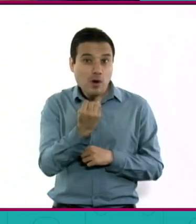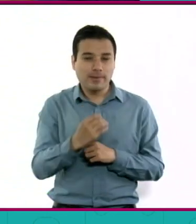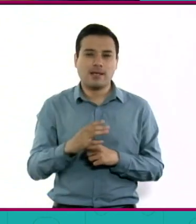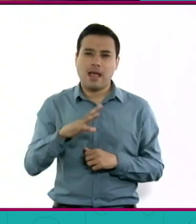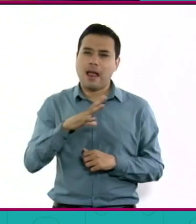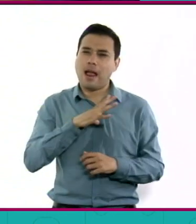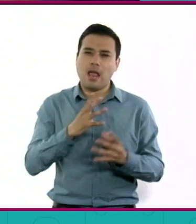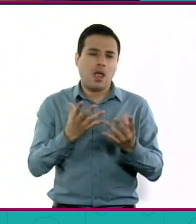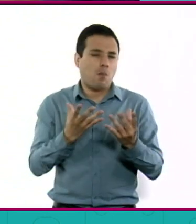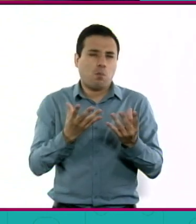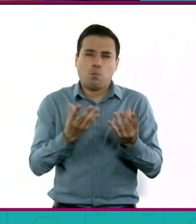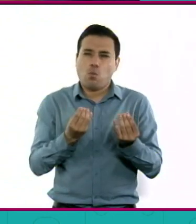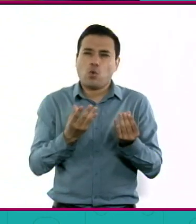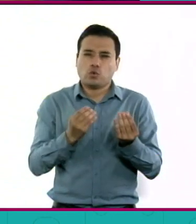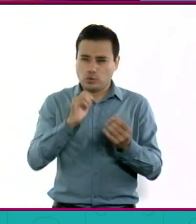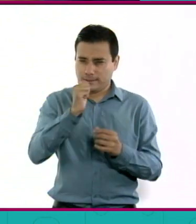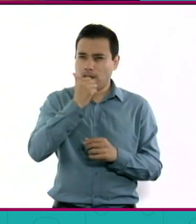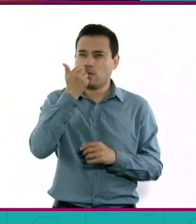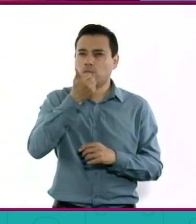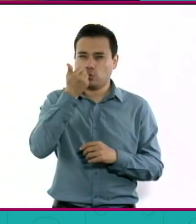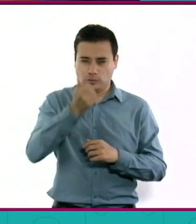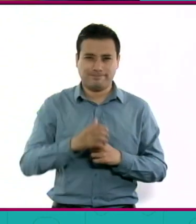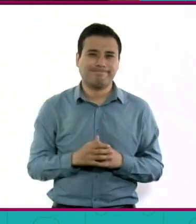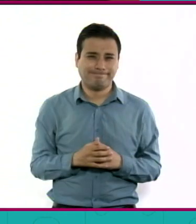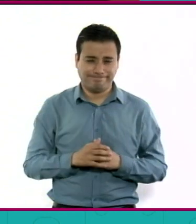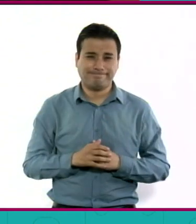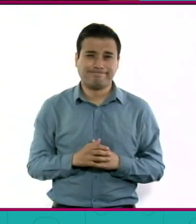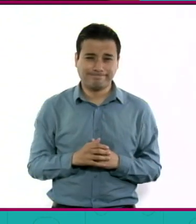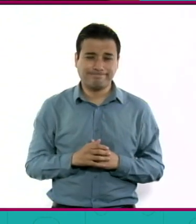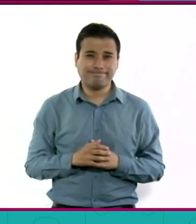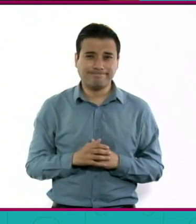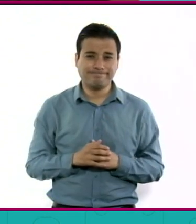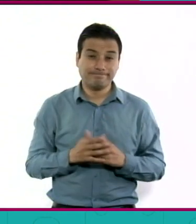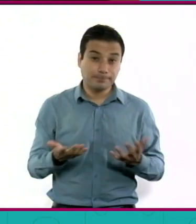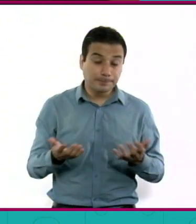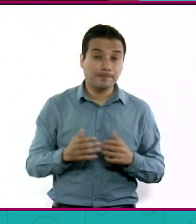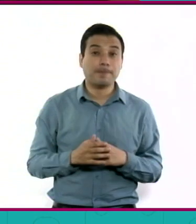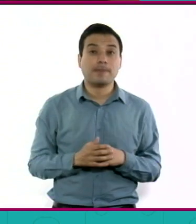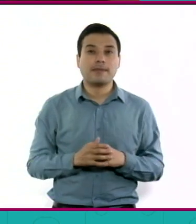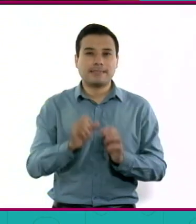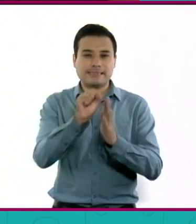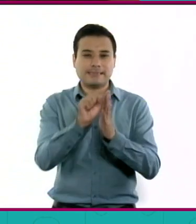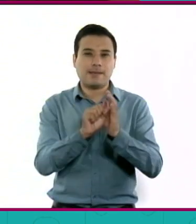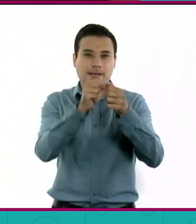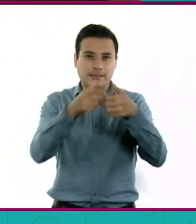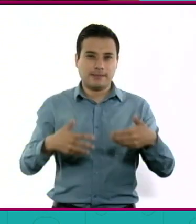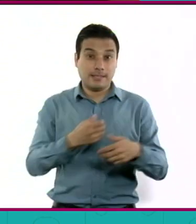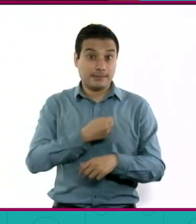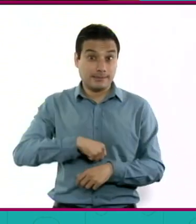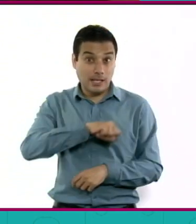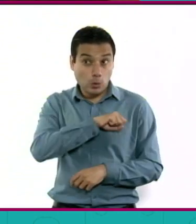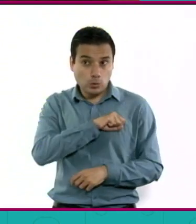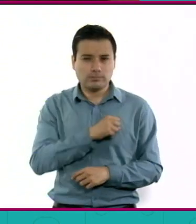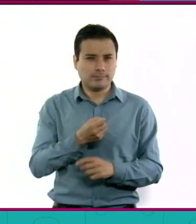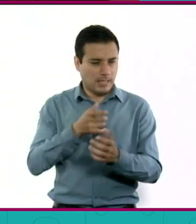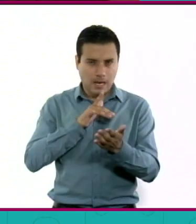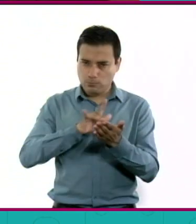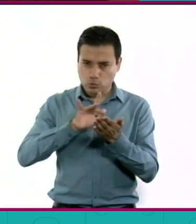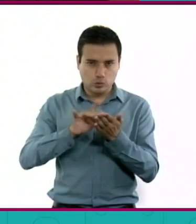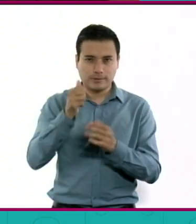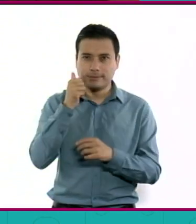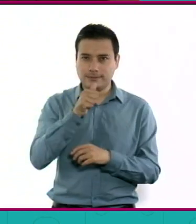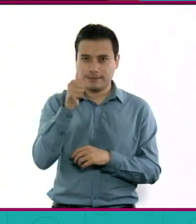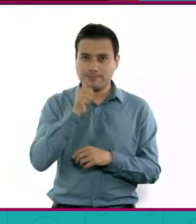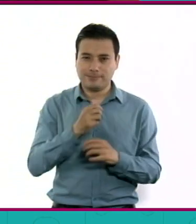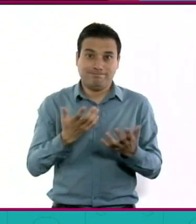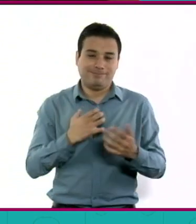nivel educativo en el mundo, el sector salud también lo tenemos cerquita y estamos muy contentos